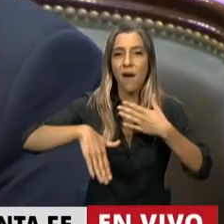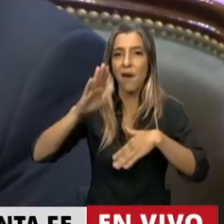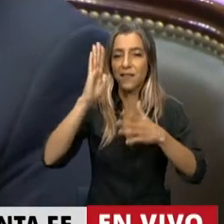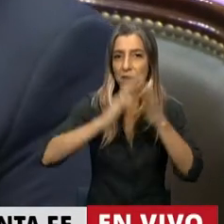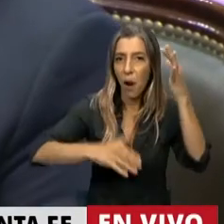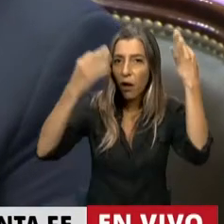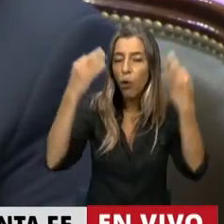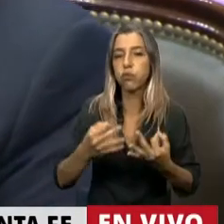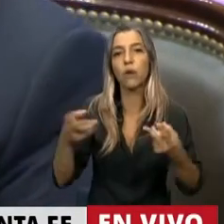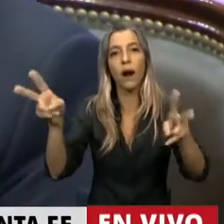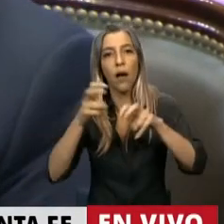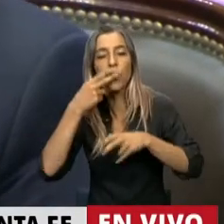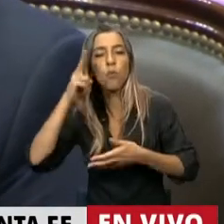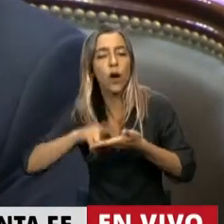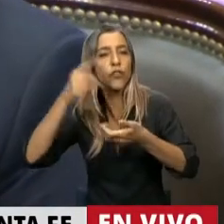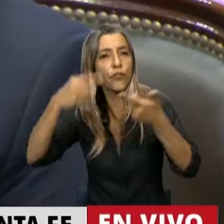minutos, señor Presidente,